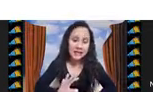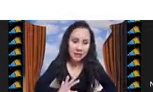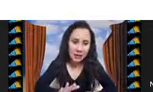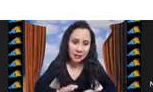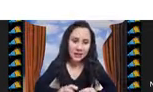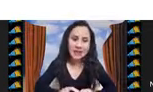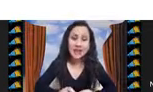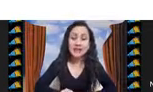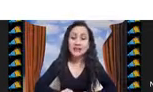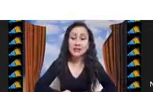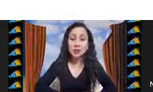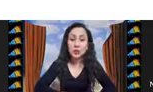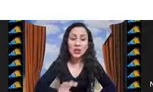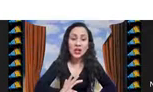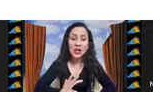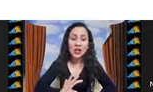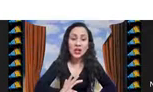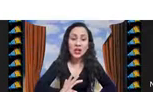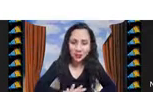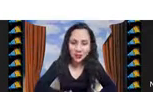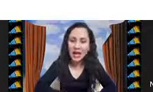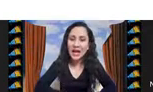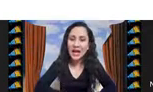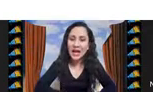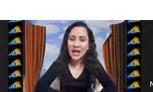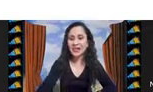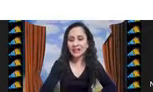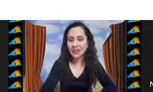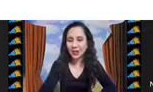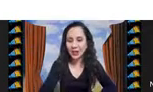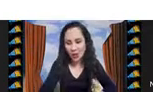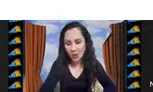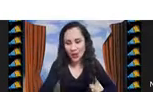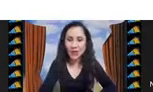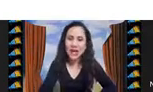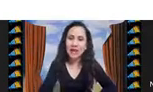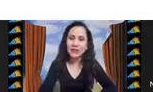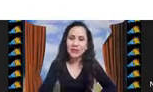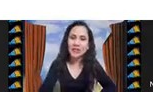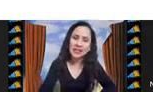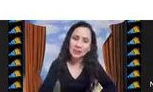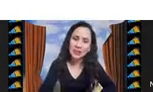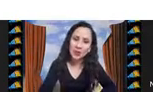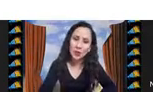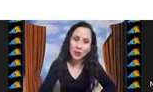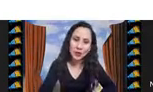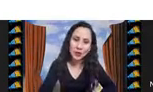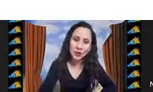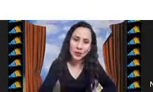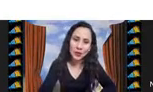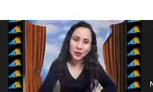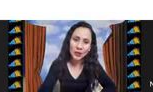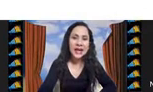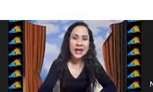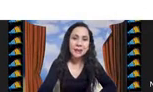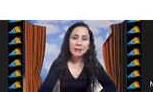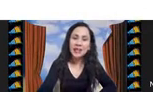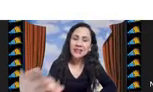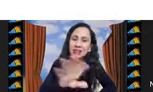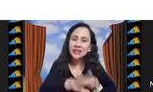Y ahí está también la página del instituto, las redes sociales y las del grupo Código IEA, que al final les platico un poquito.